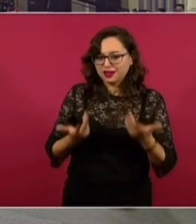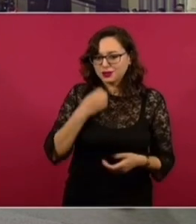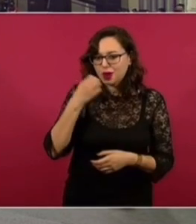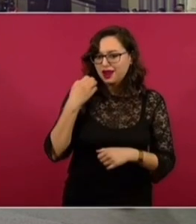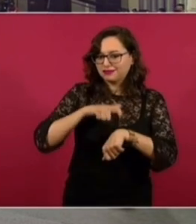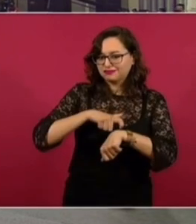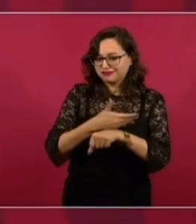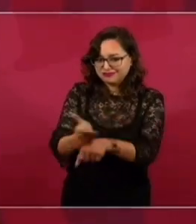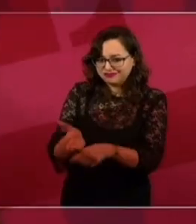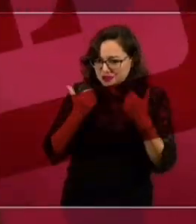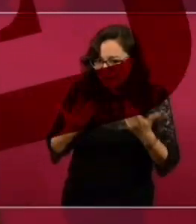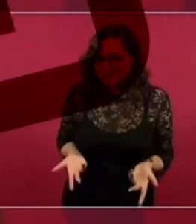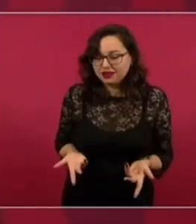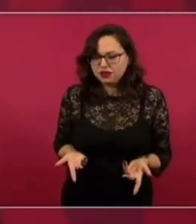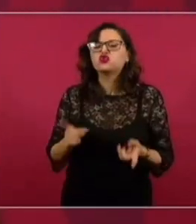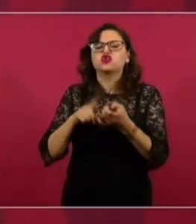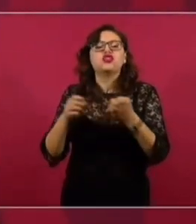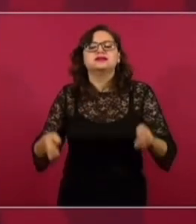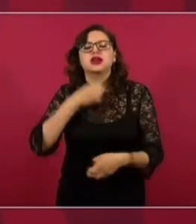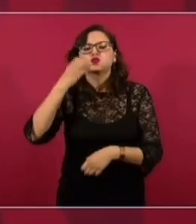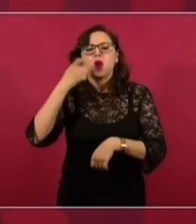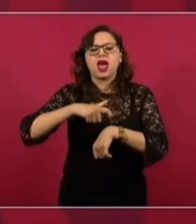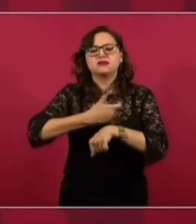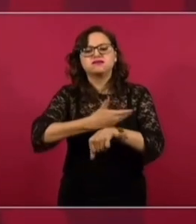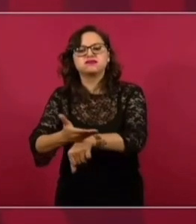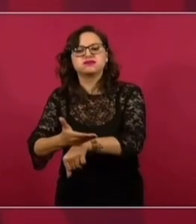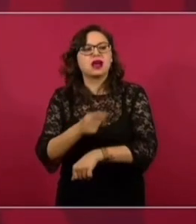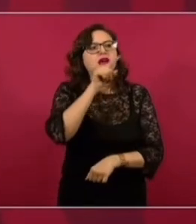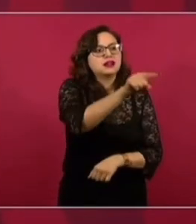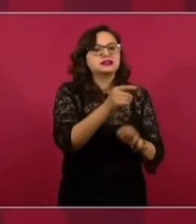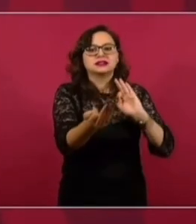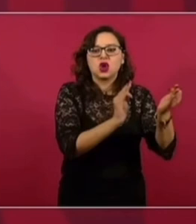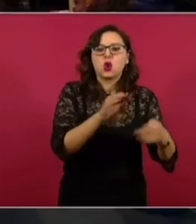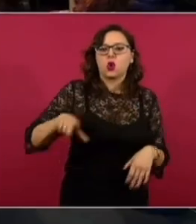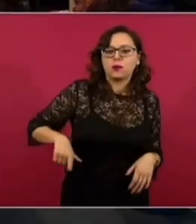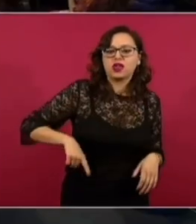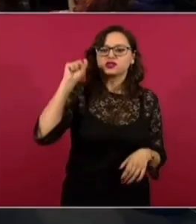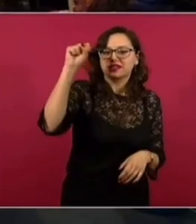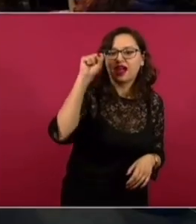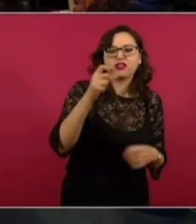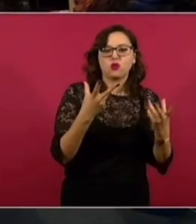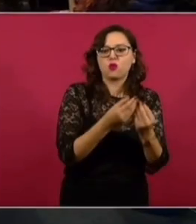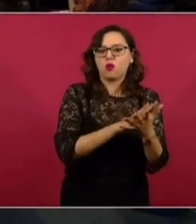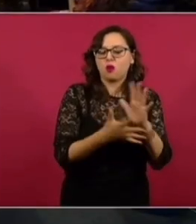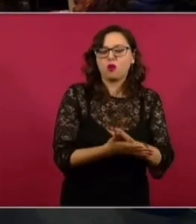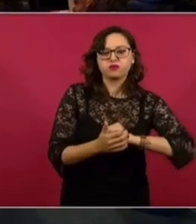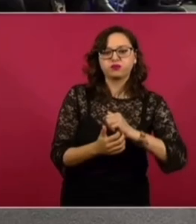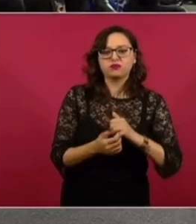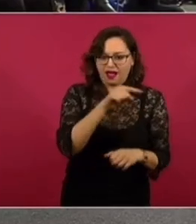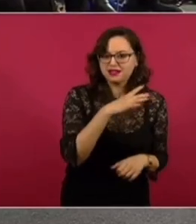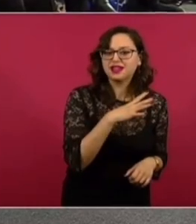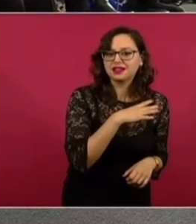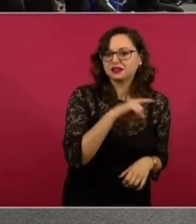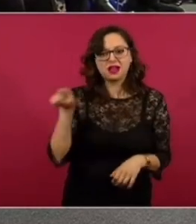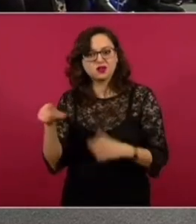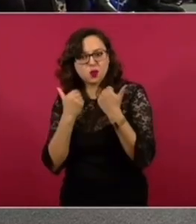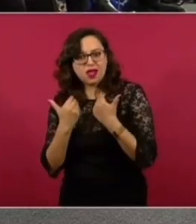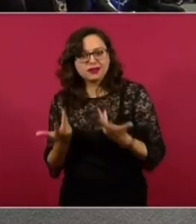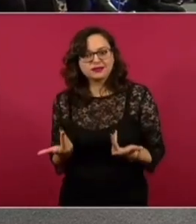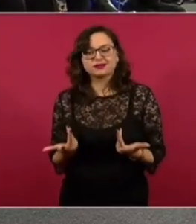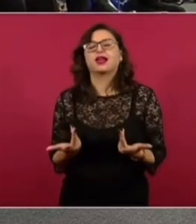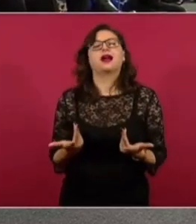del gobierno y de las organizaciones sindicales. Entonces, ¿qué se está ahora haciendo?